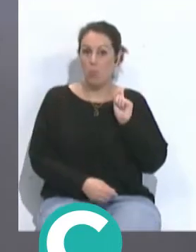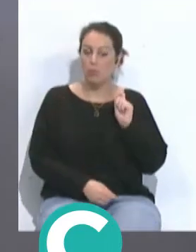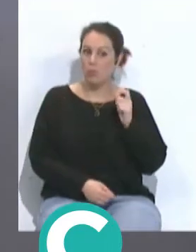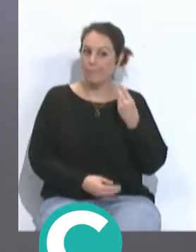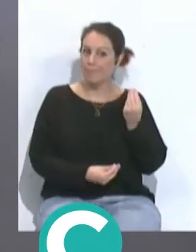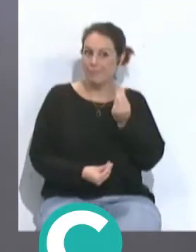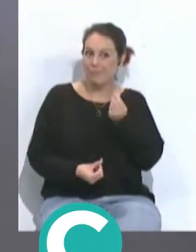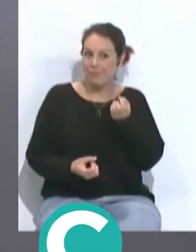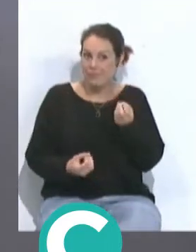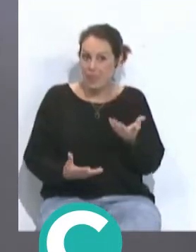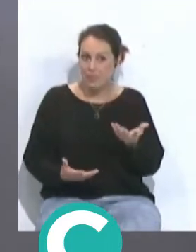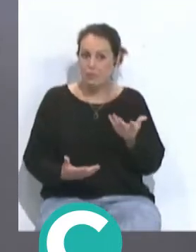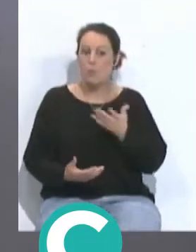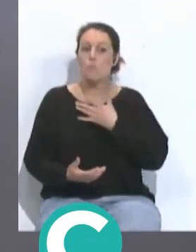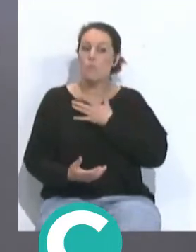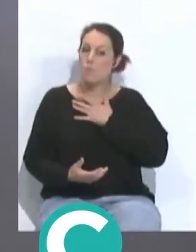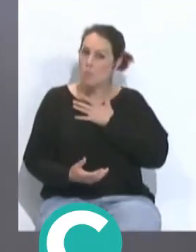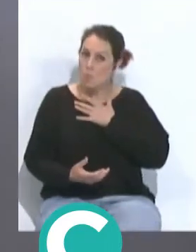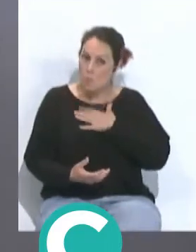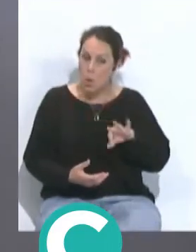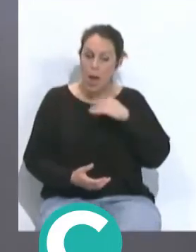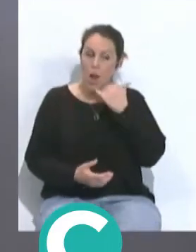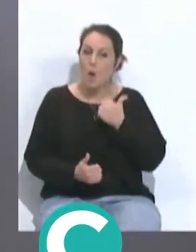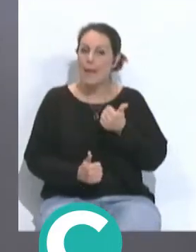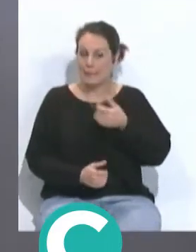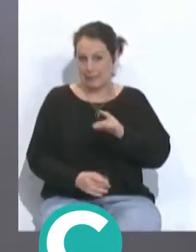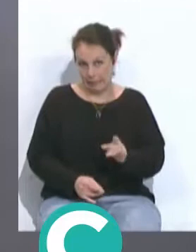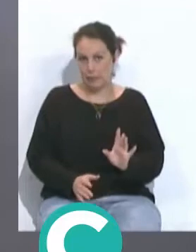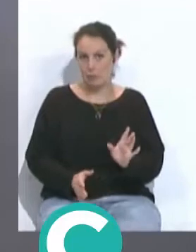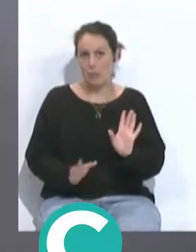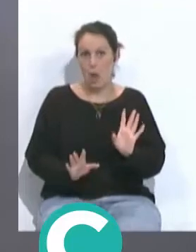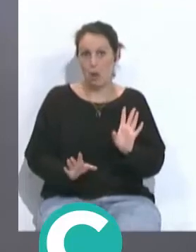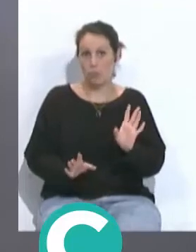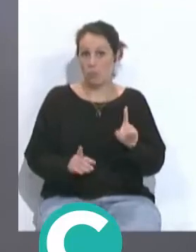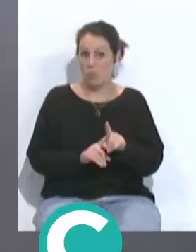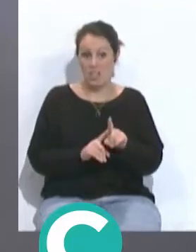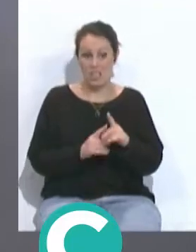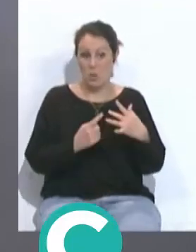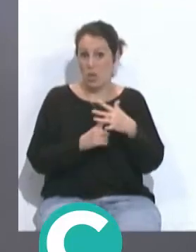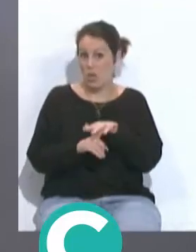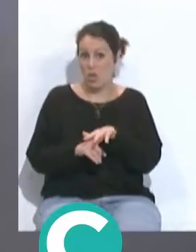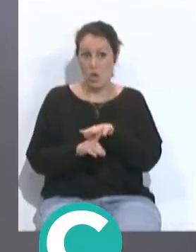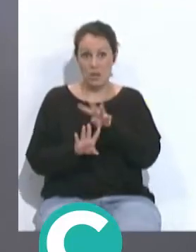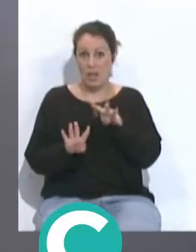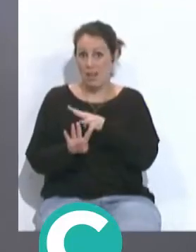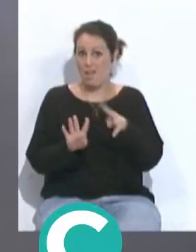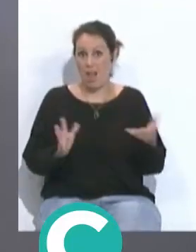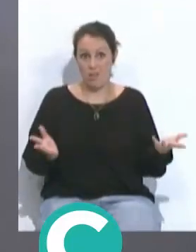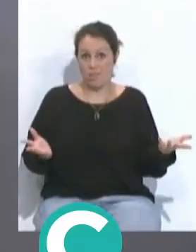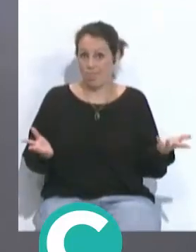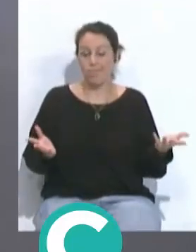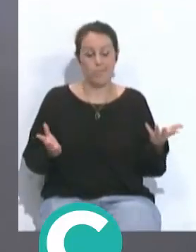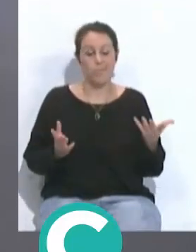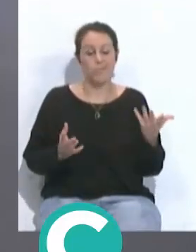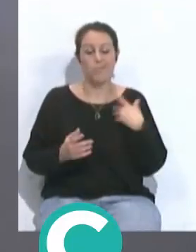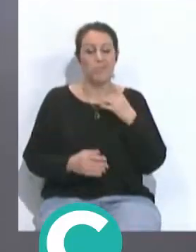gloria, claro. Se pudo quizás haber sacado algo más, ¿no? Pero bueno, tal como está la situación en la tabla, creo que se dio por positivo